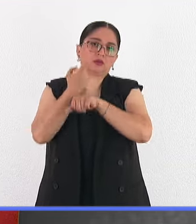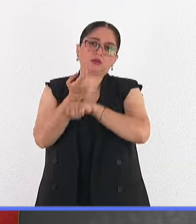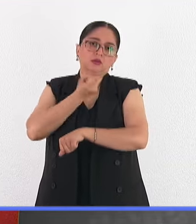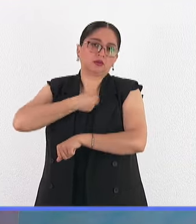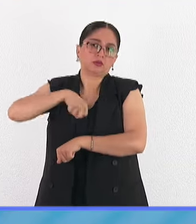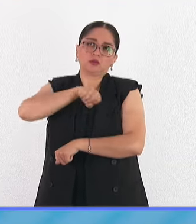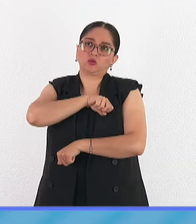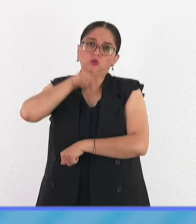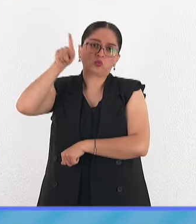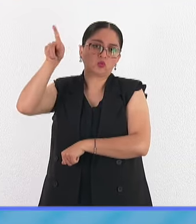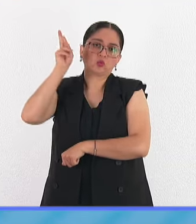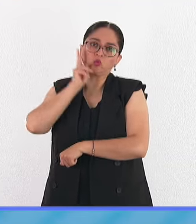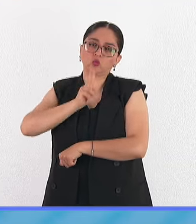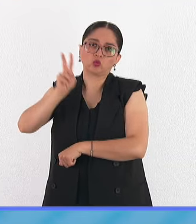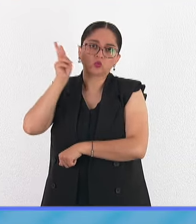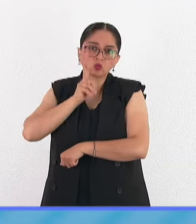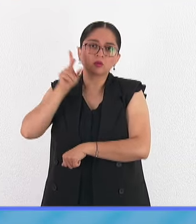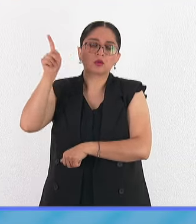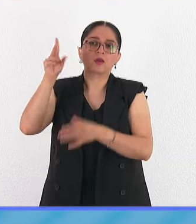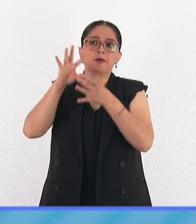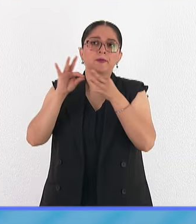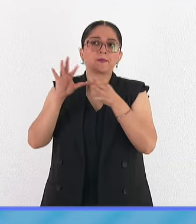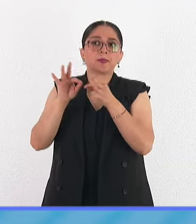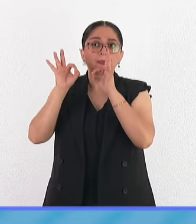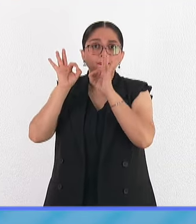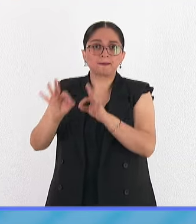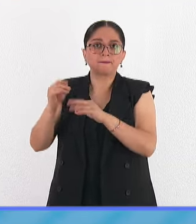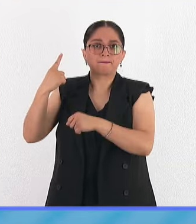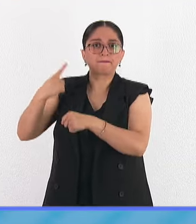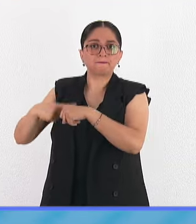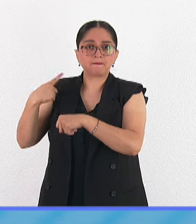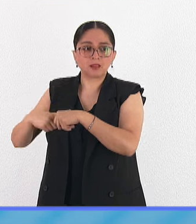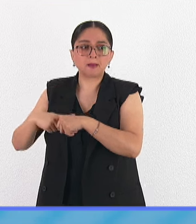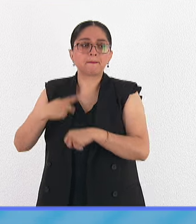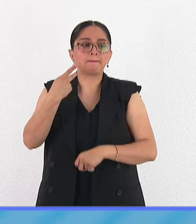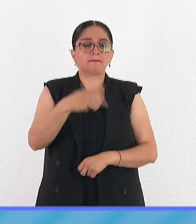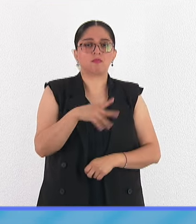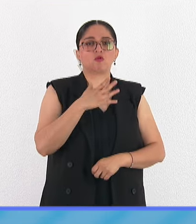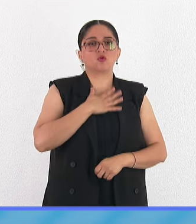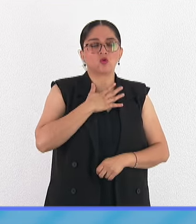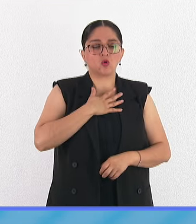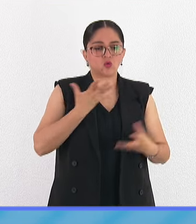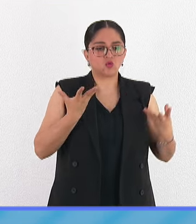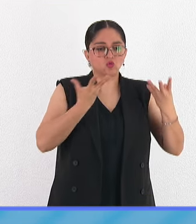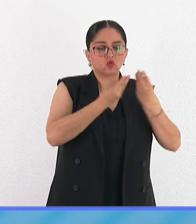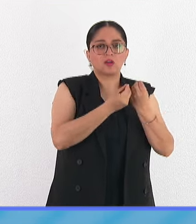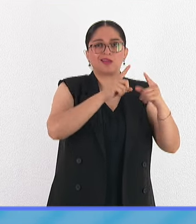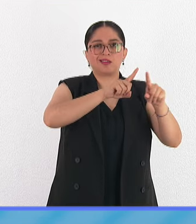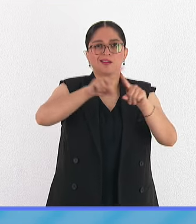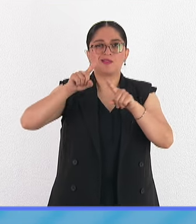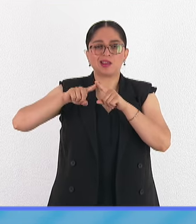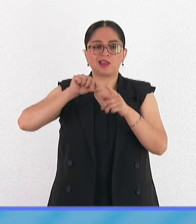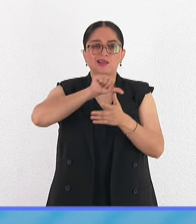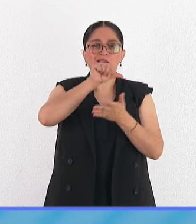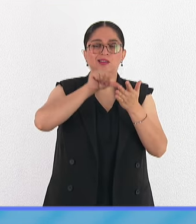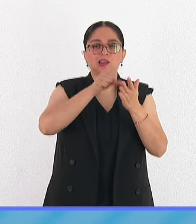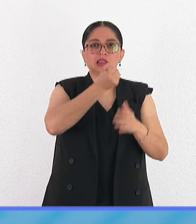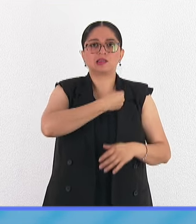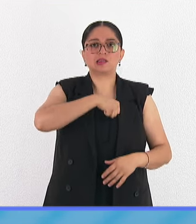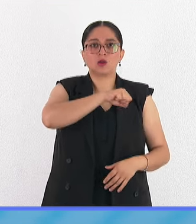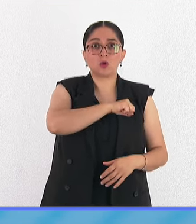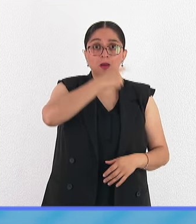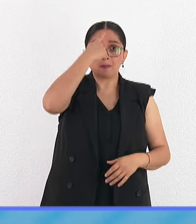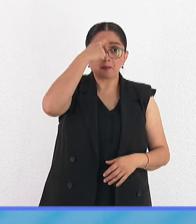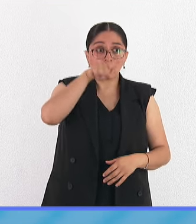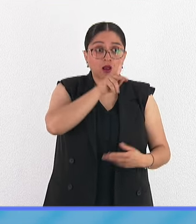organismo oficial que es el que da el diagnóstico, pero nosotros hemos colaborado con varios centros de salud para confirmar esos